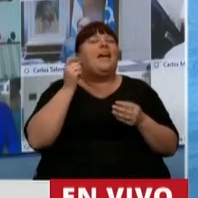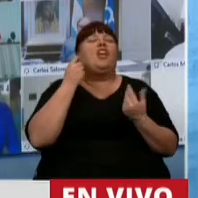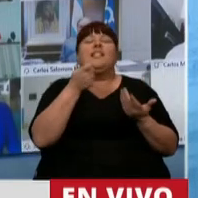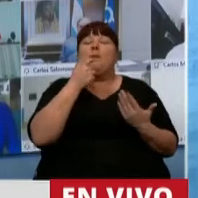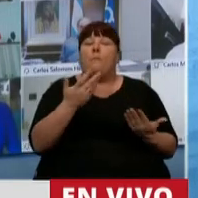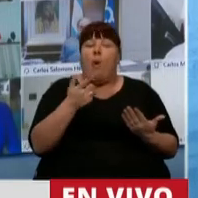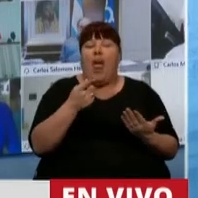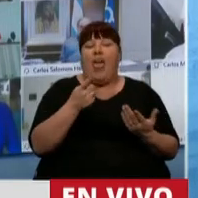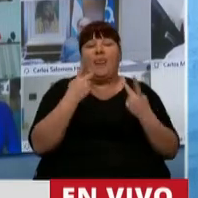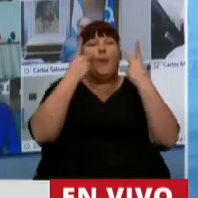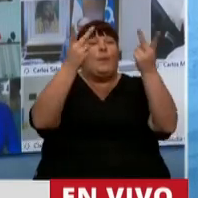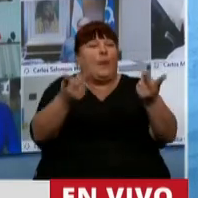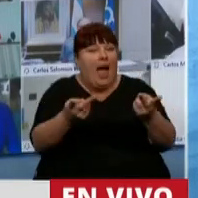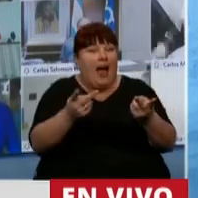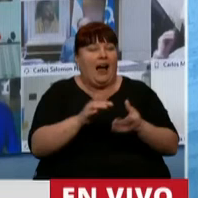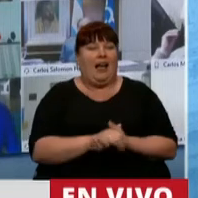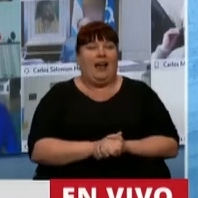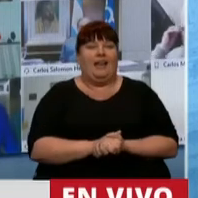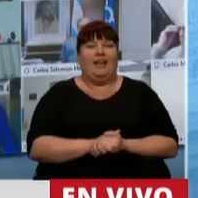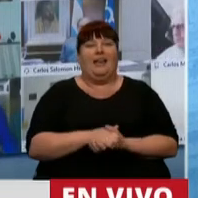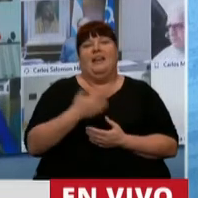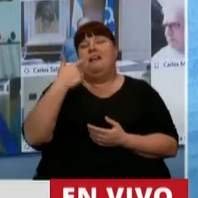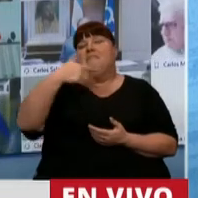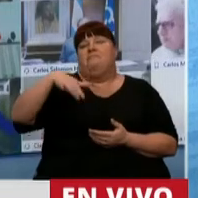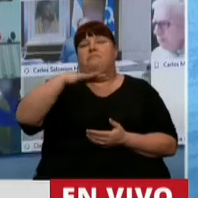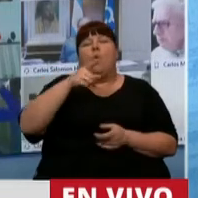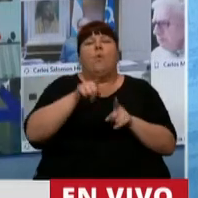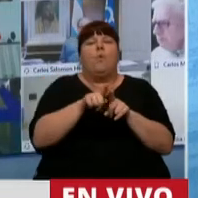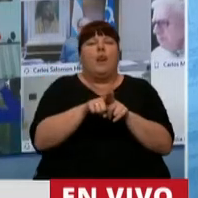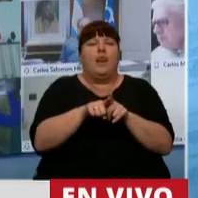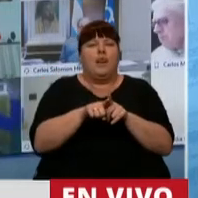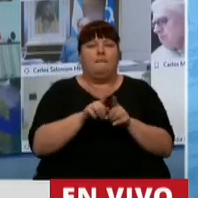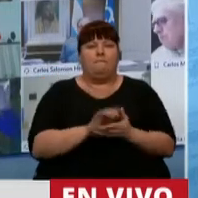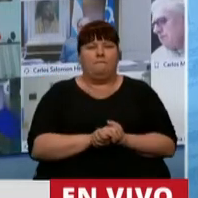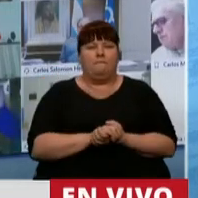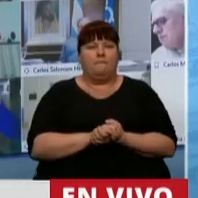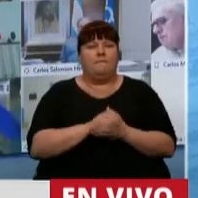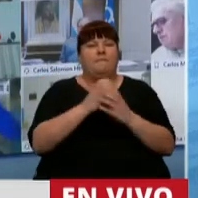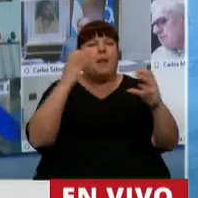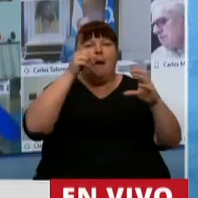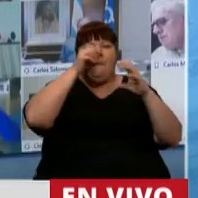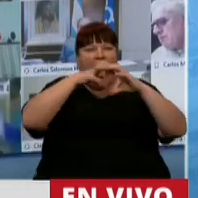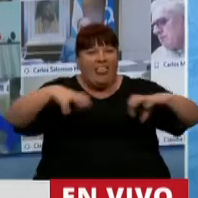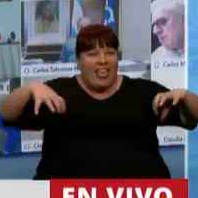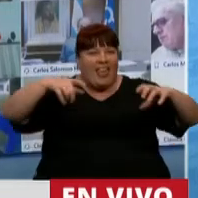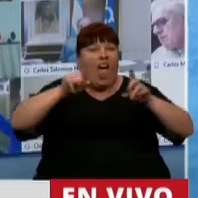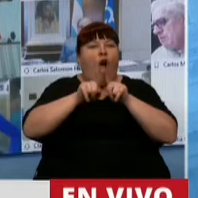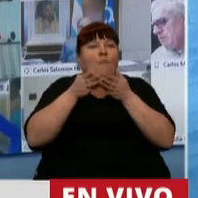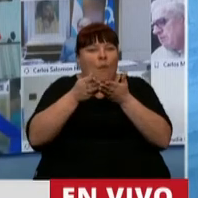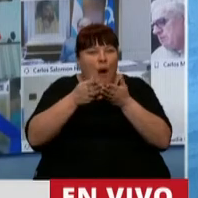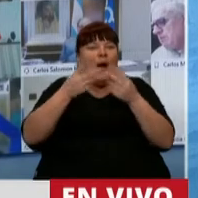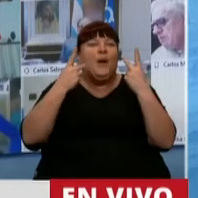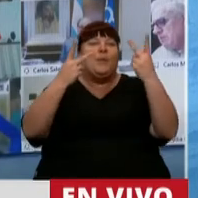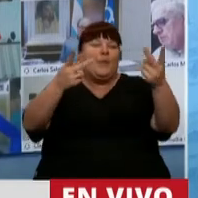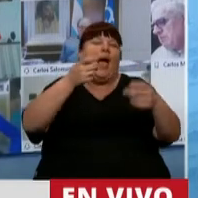de hacer un viaje en una chalana que es un un tronco ahuecado donde te